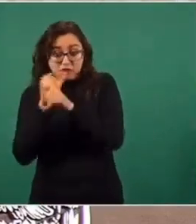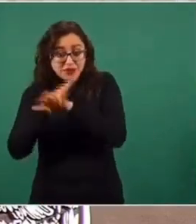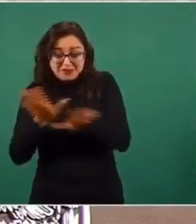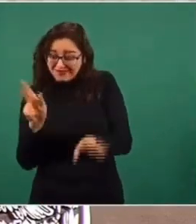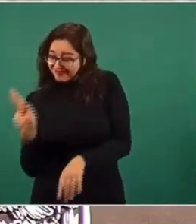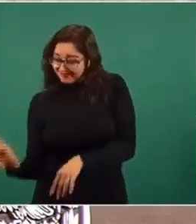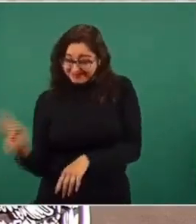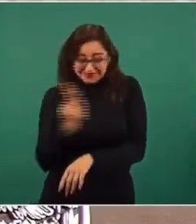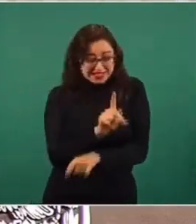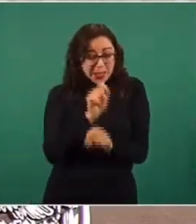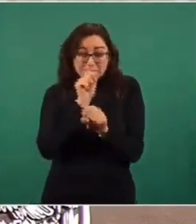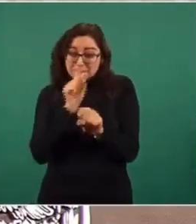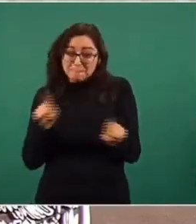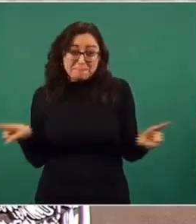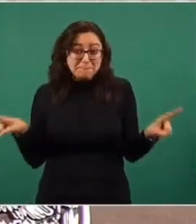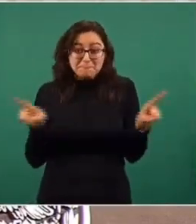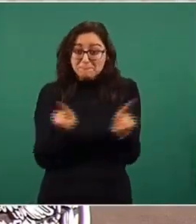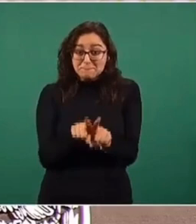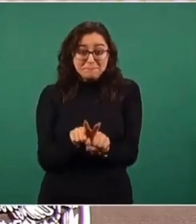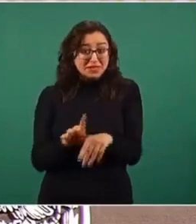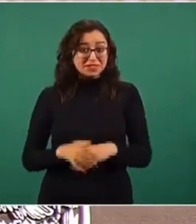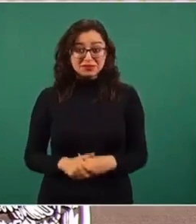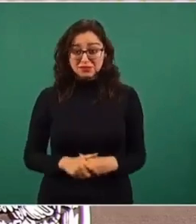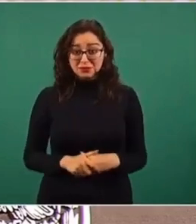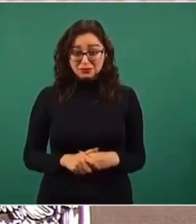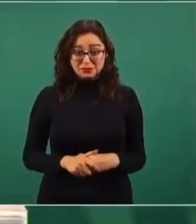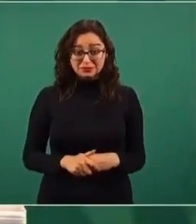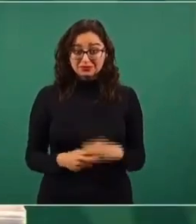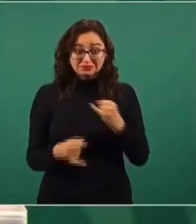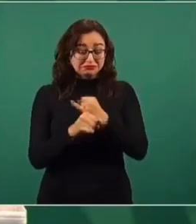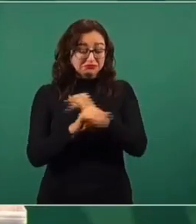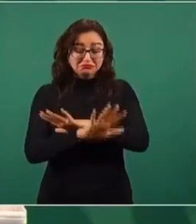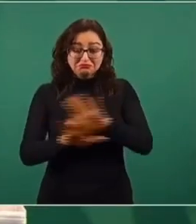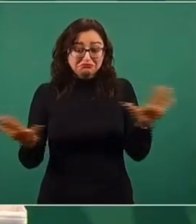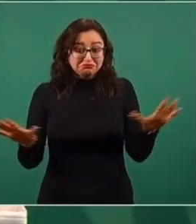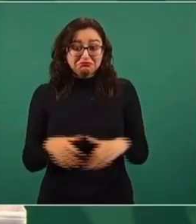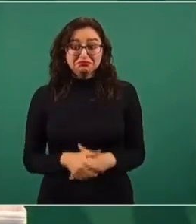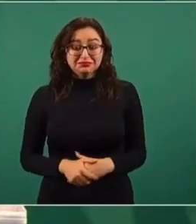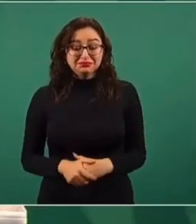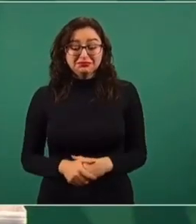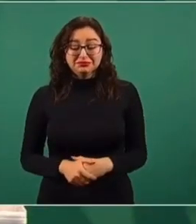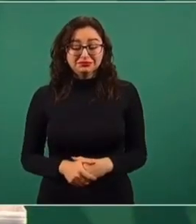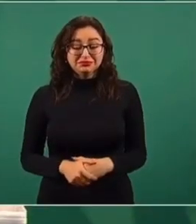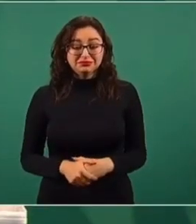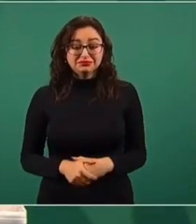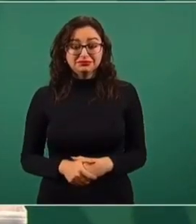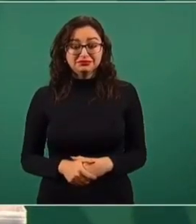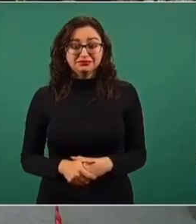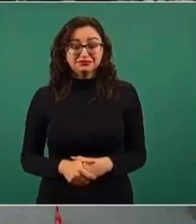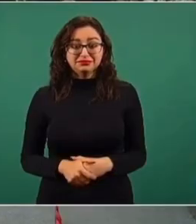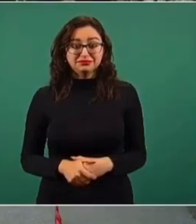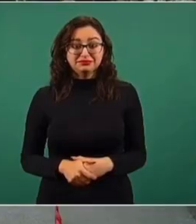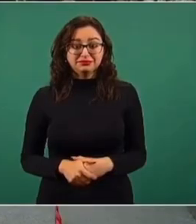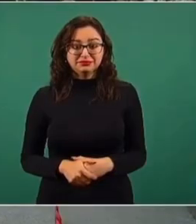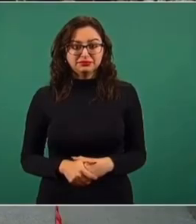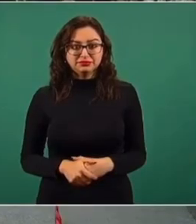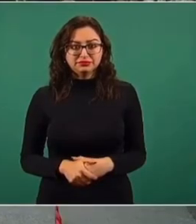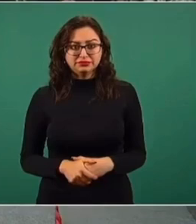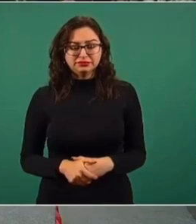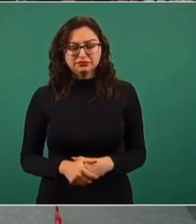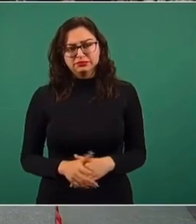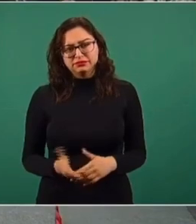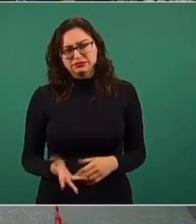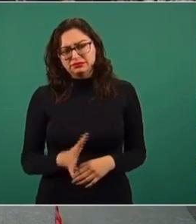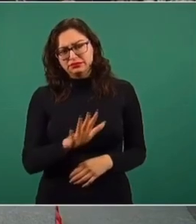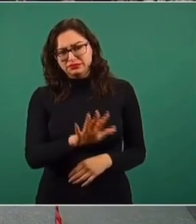la transparencia y en la rendición de cuentas de cómo está la situación de pandemia en nuestro país. ¿Les han informado si